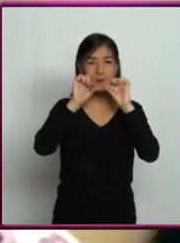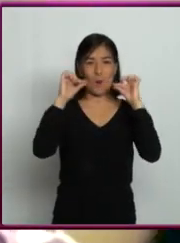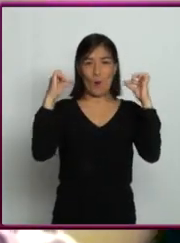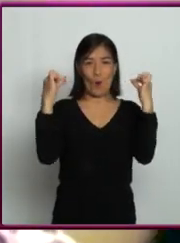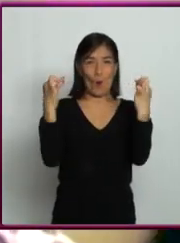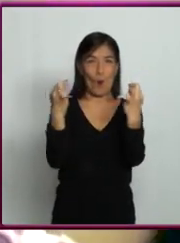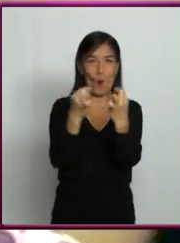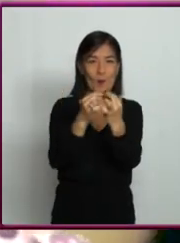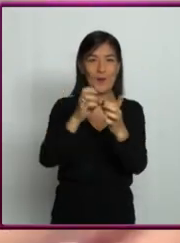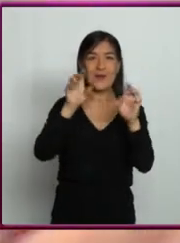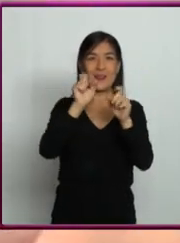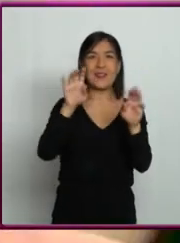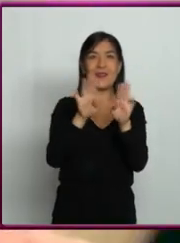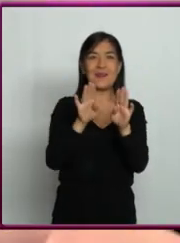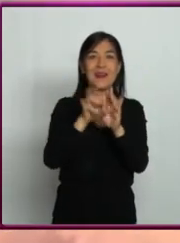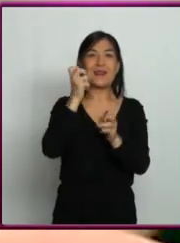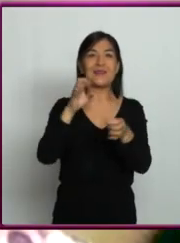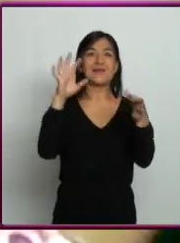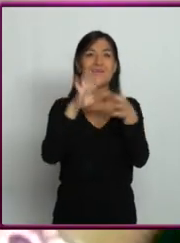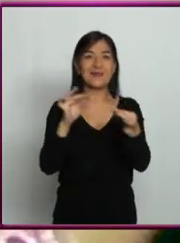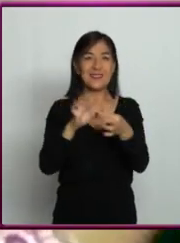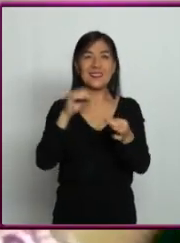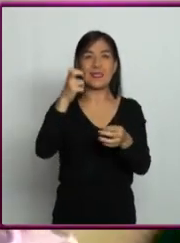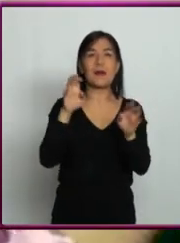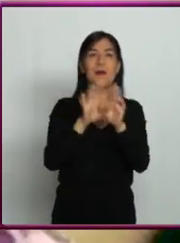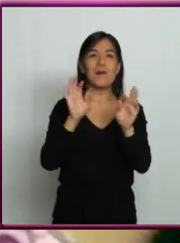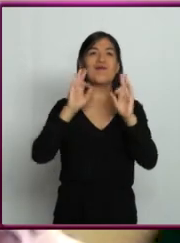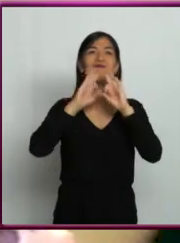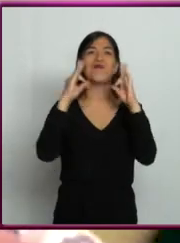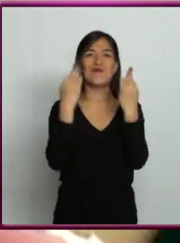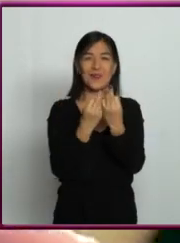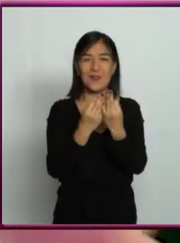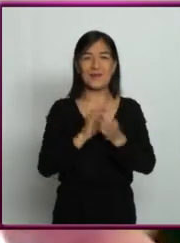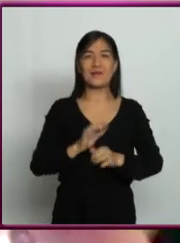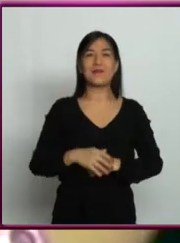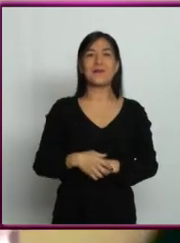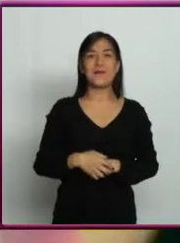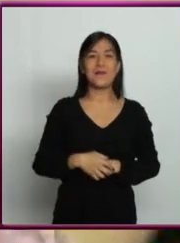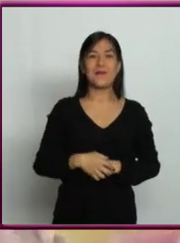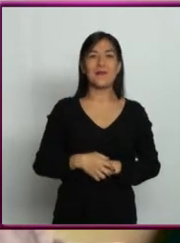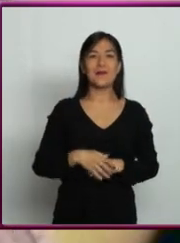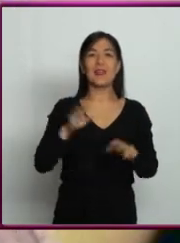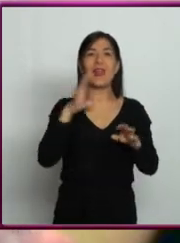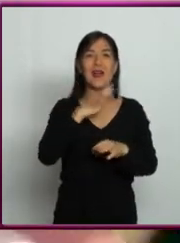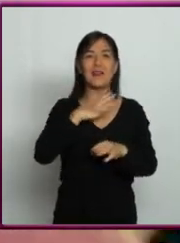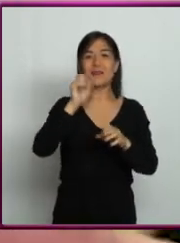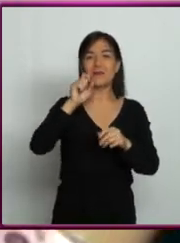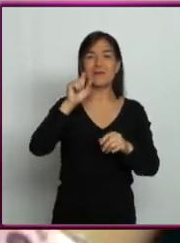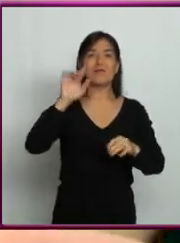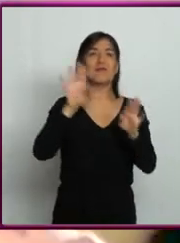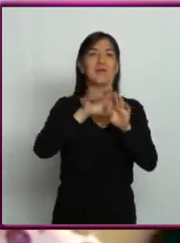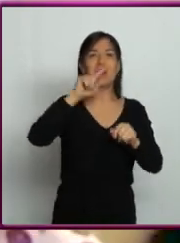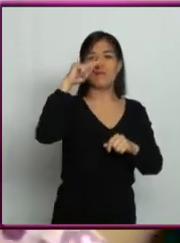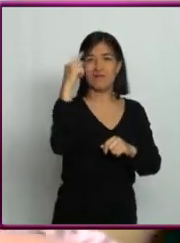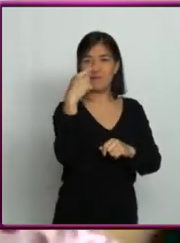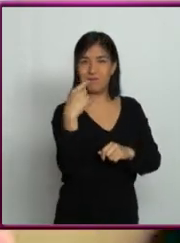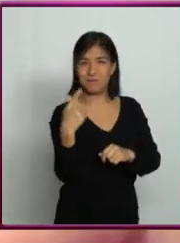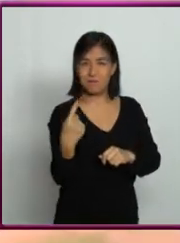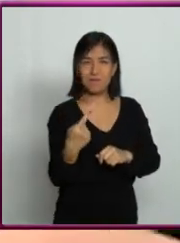era un disco así, en realidad parece ser que tienen estructuras, por ejemplo, como brazos espirales, o como